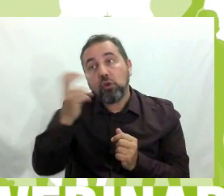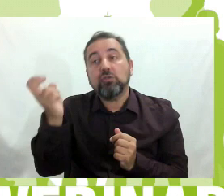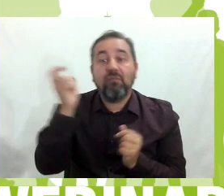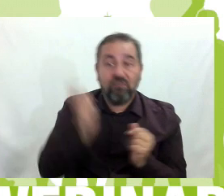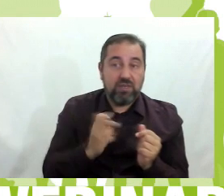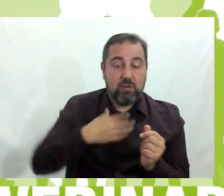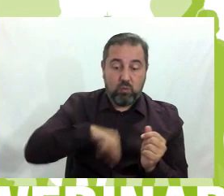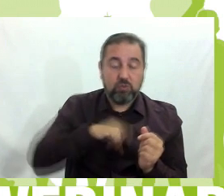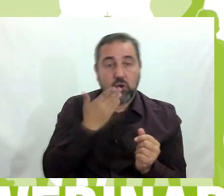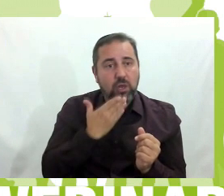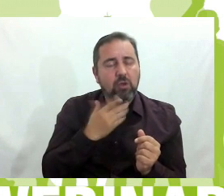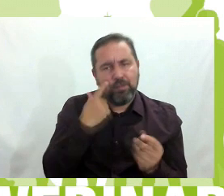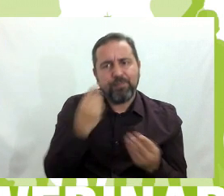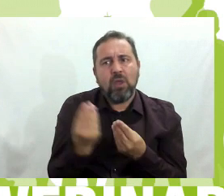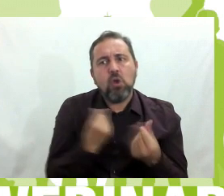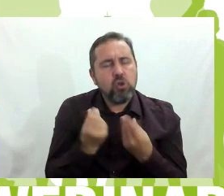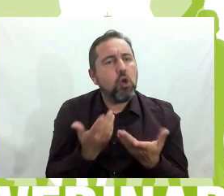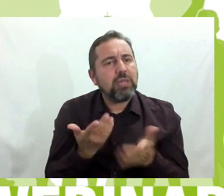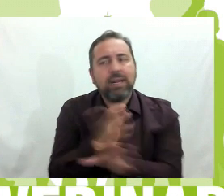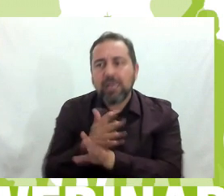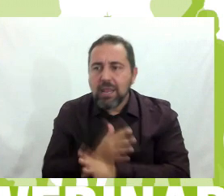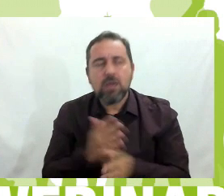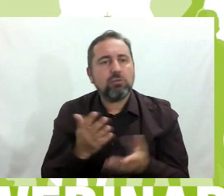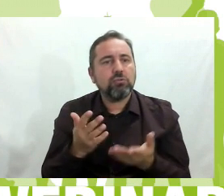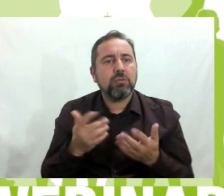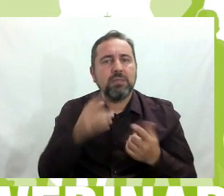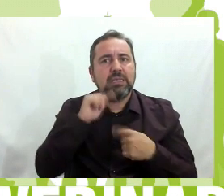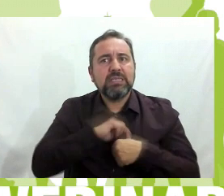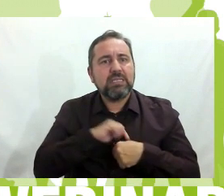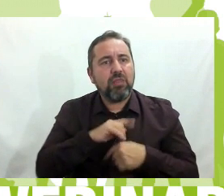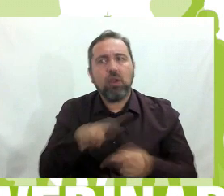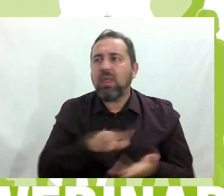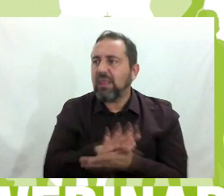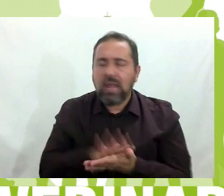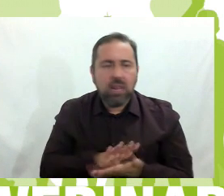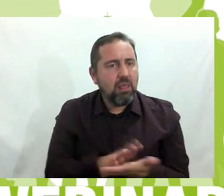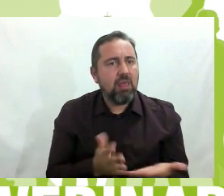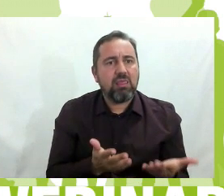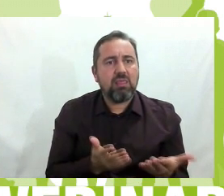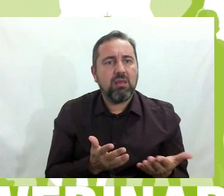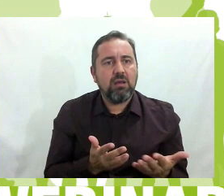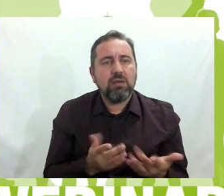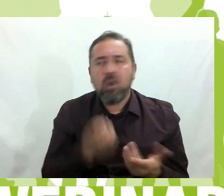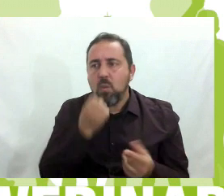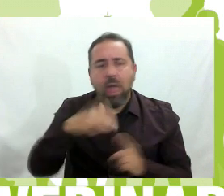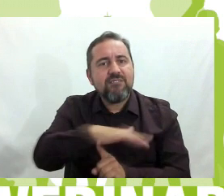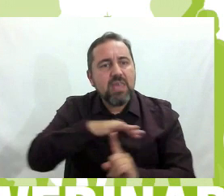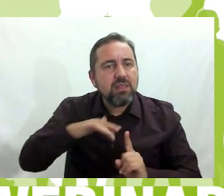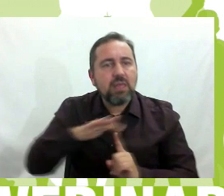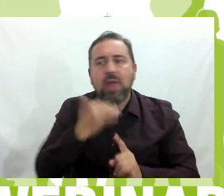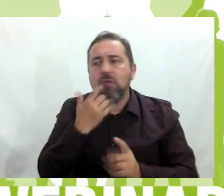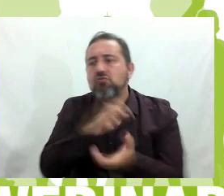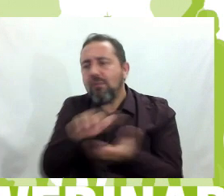nuestro notan en los recreos y en todo una sensación de tranquilidad, un buen ambiente. Cuando hay algún